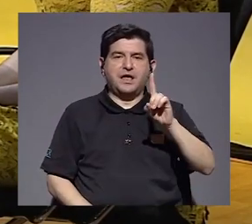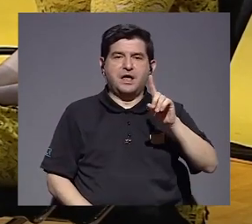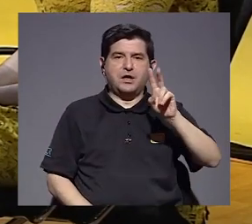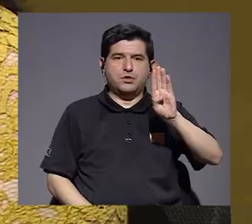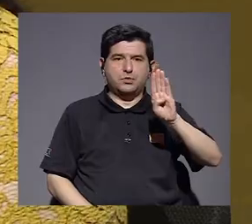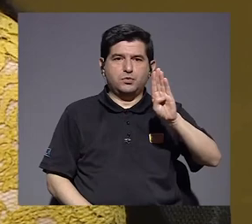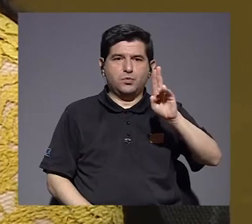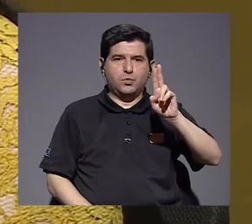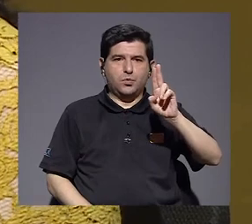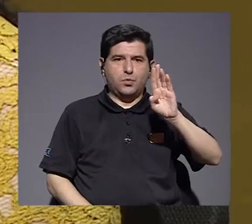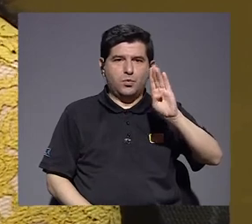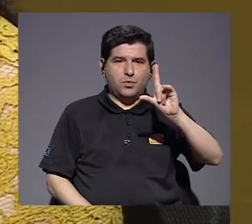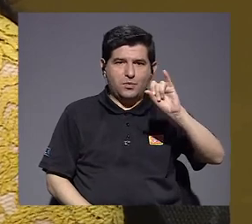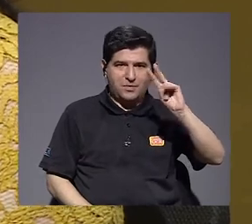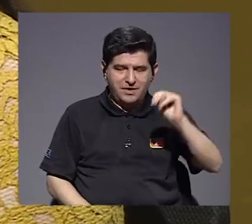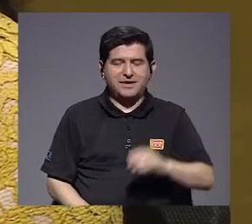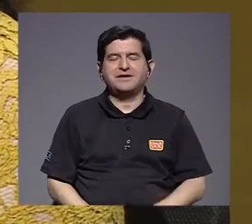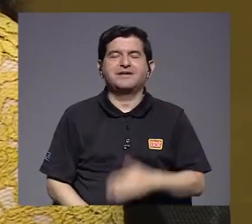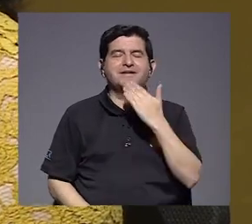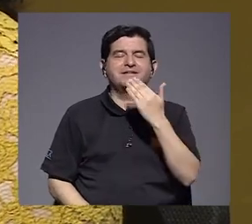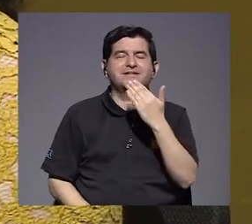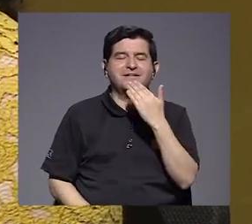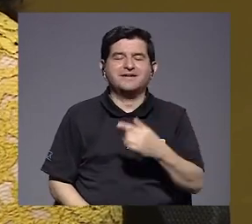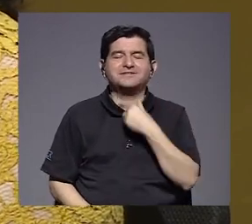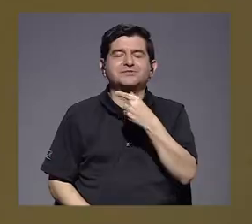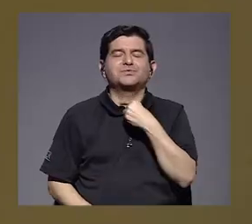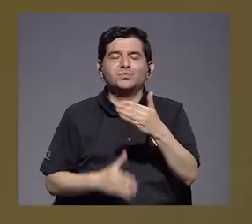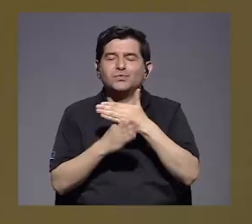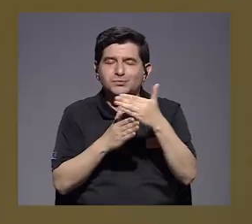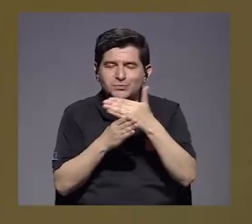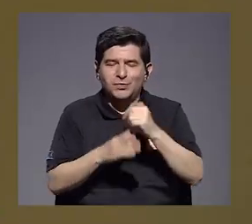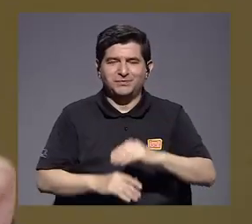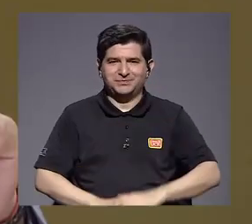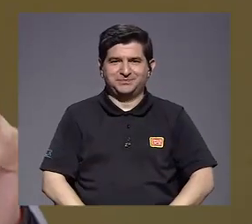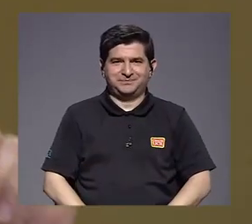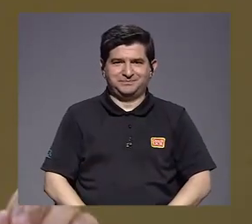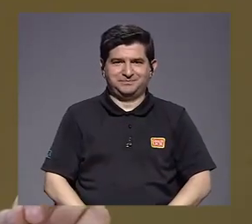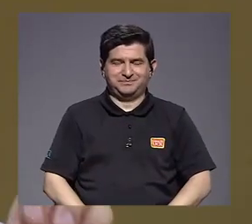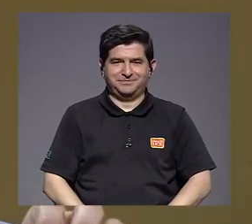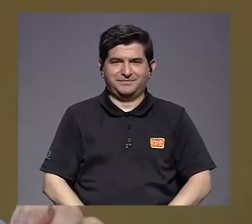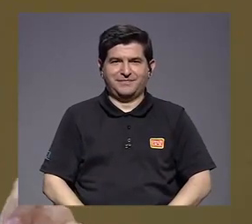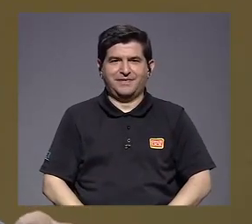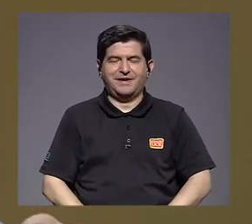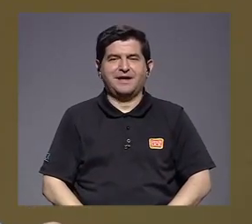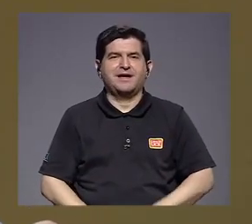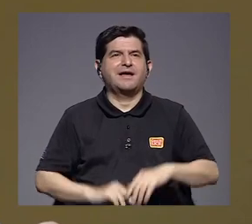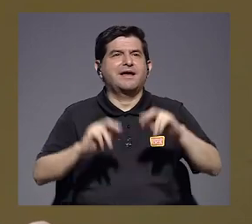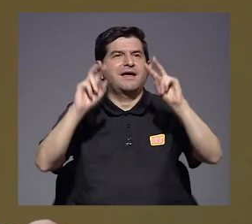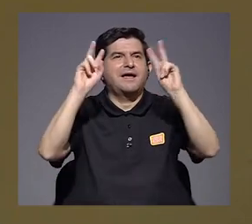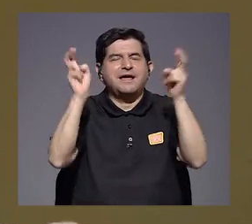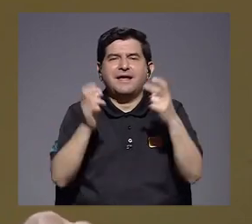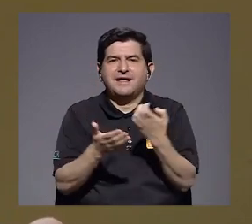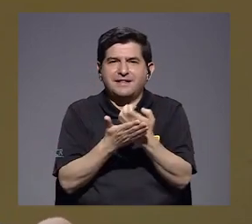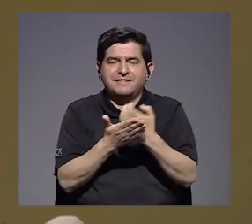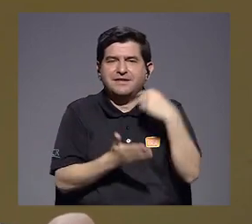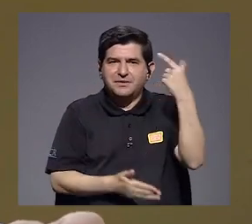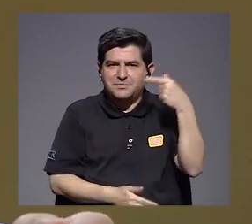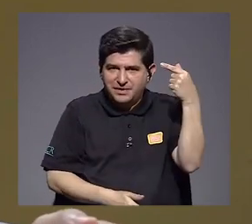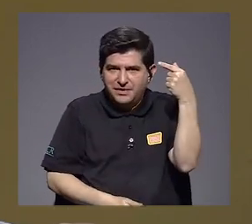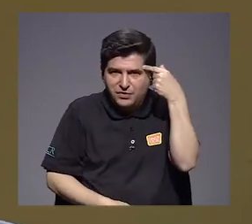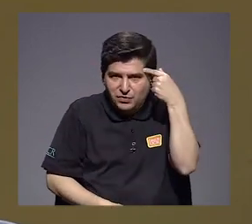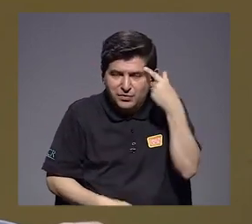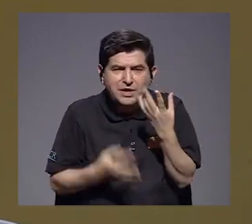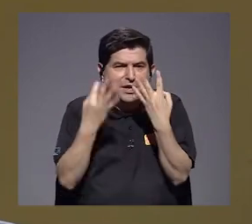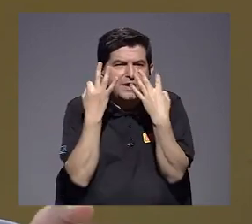bienvenida, ¿cómo está? Muy bien, muchas gracias. Un placer compartir con usted. Bien, en términos económicos, el gobierno ha